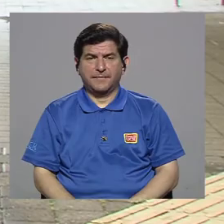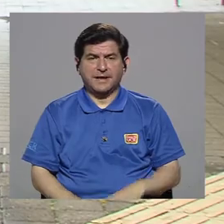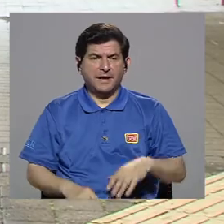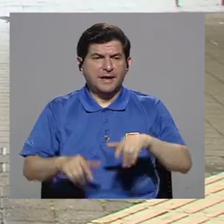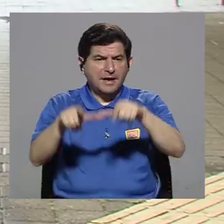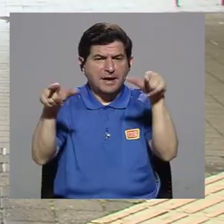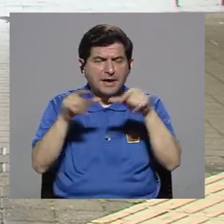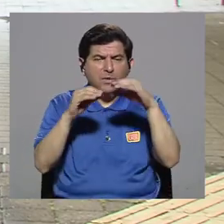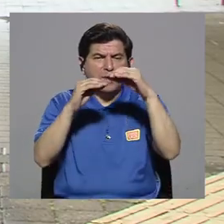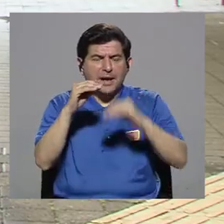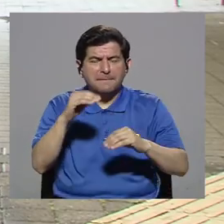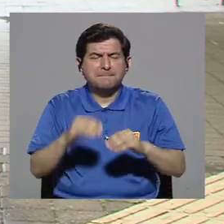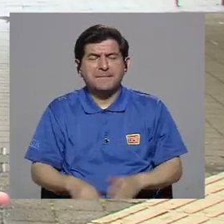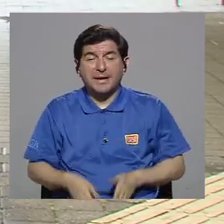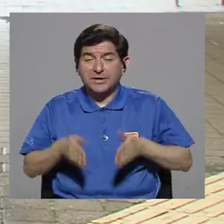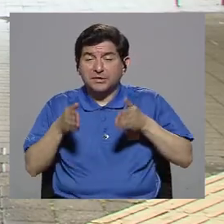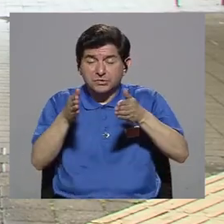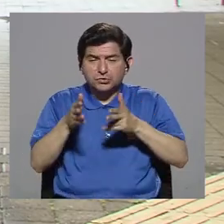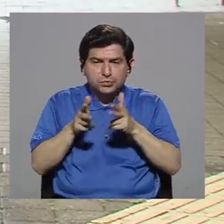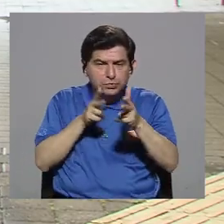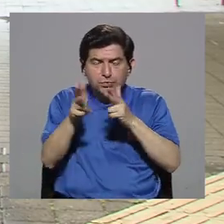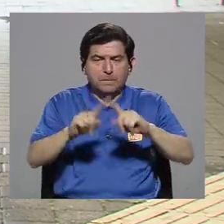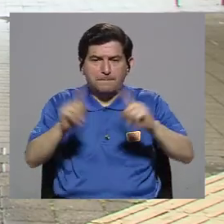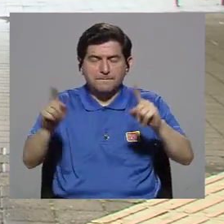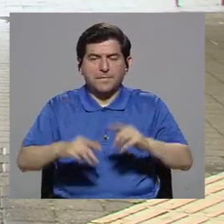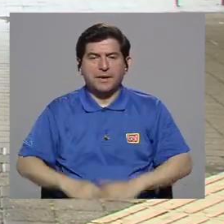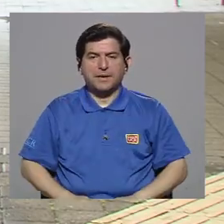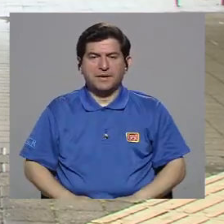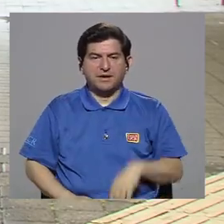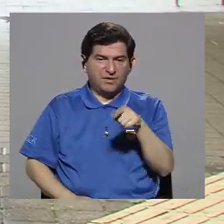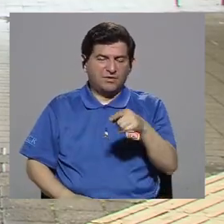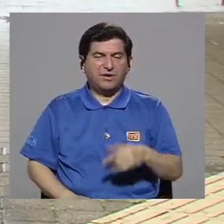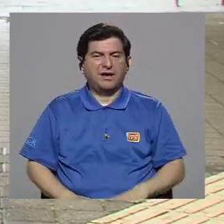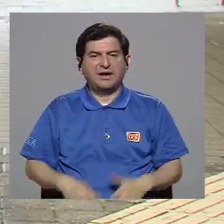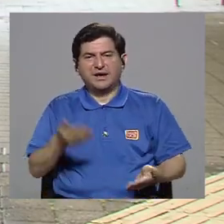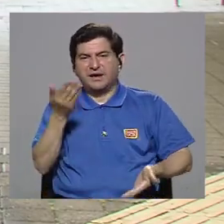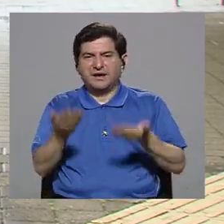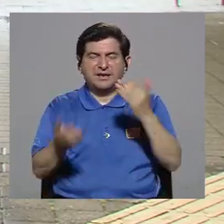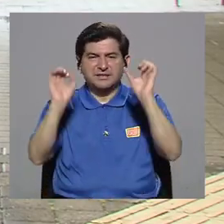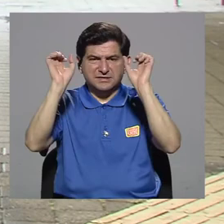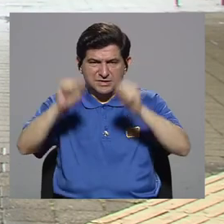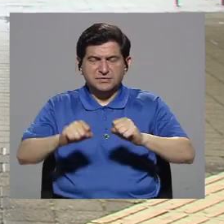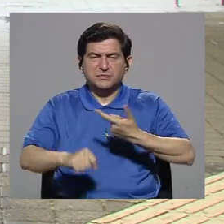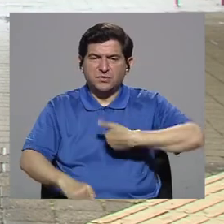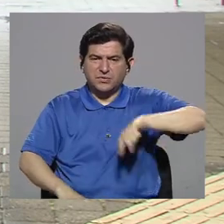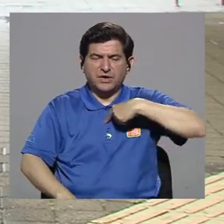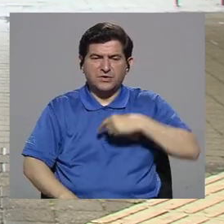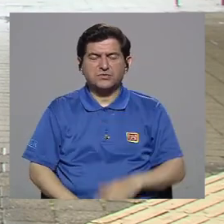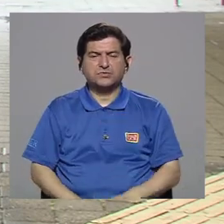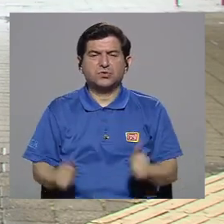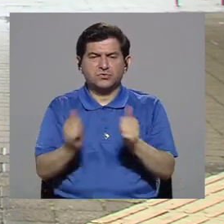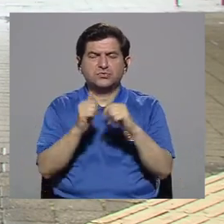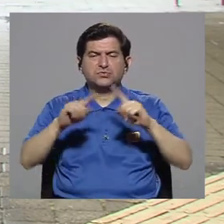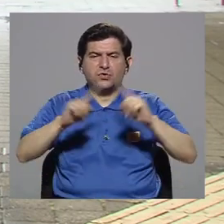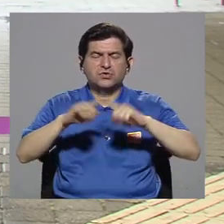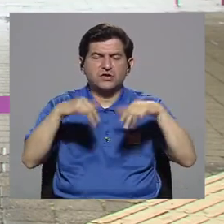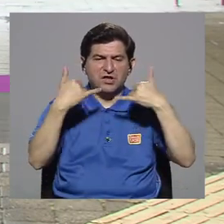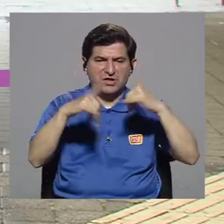transitadas, pero con elementos en el espacio que se pueden lograr a través de rayuelas u otros juegos